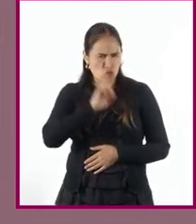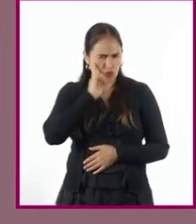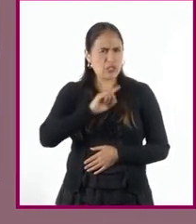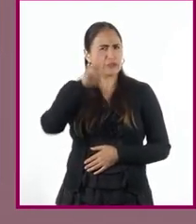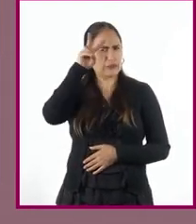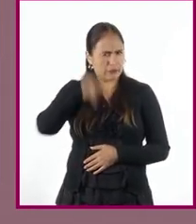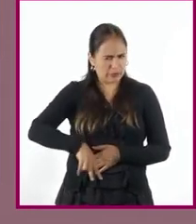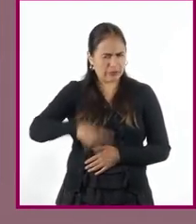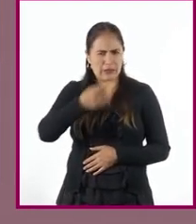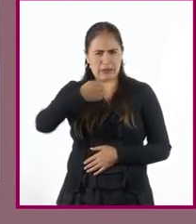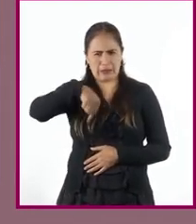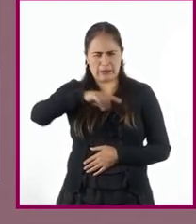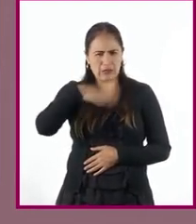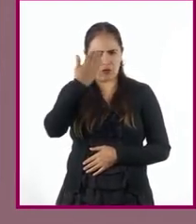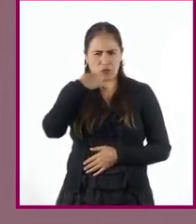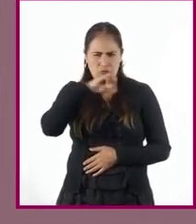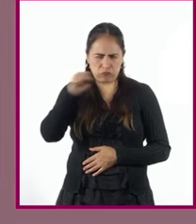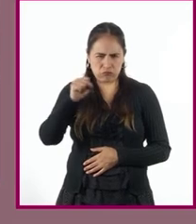capacidad de hacer todo esto.